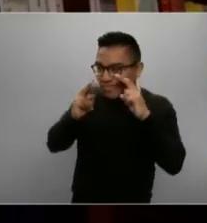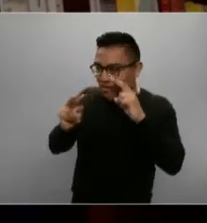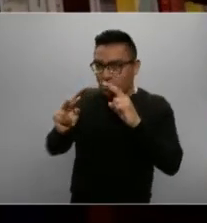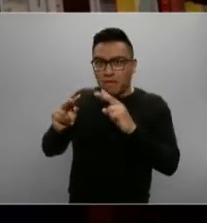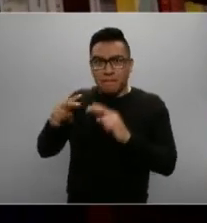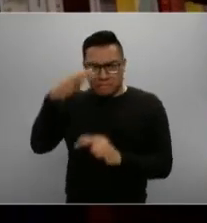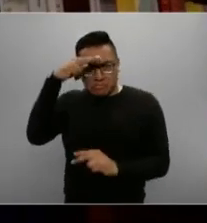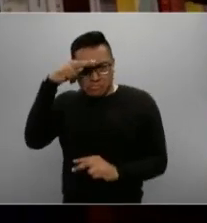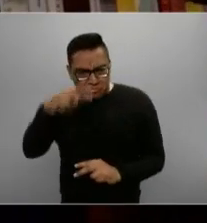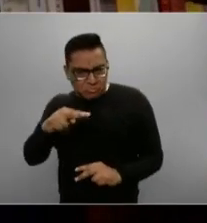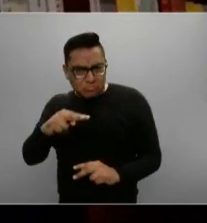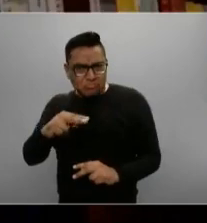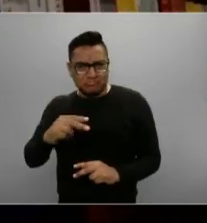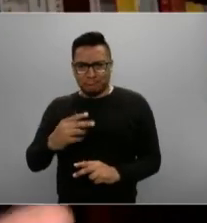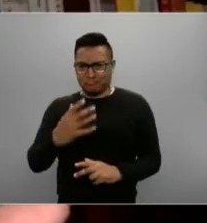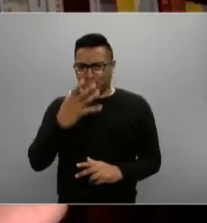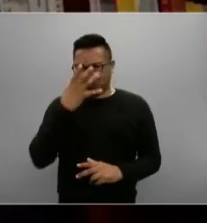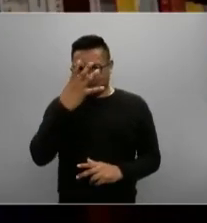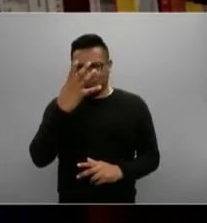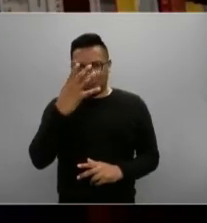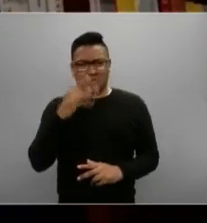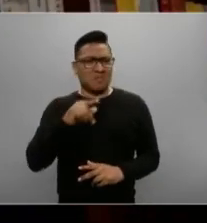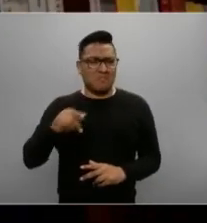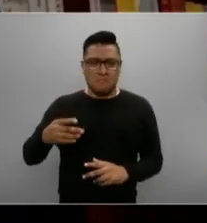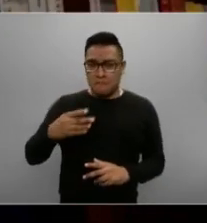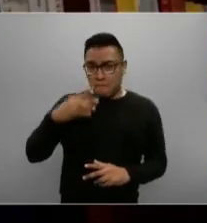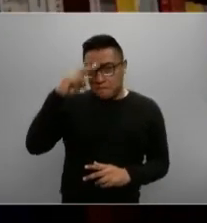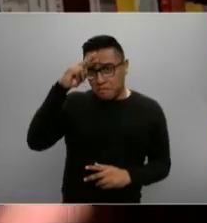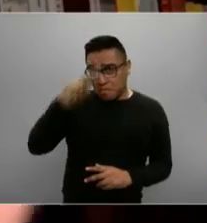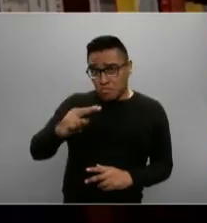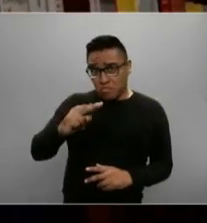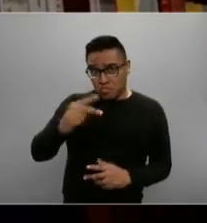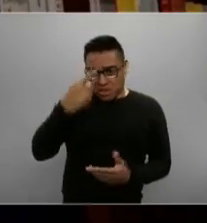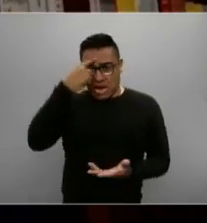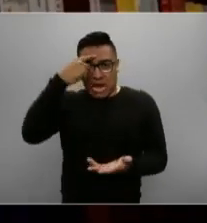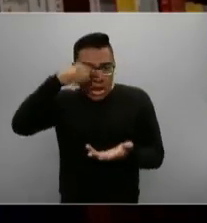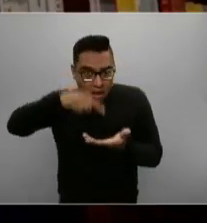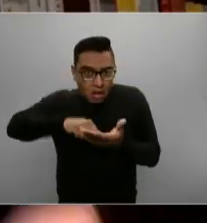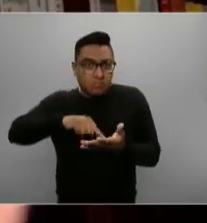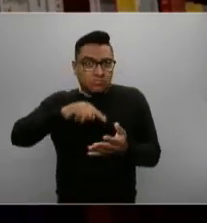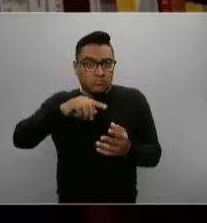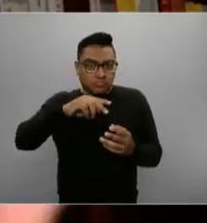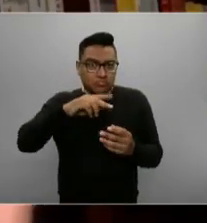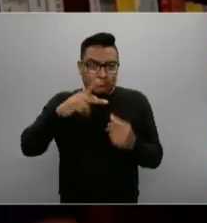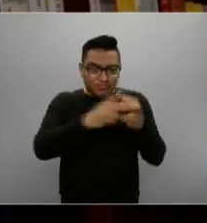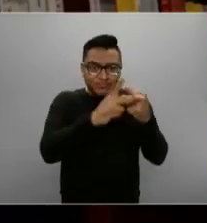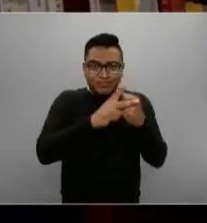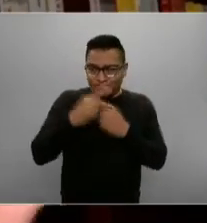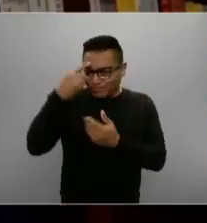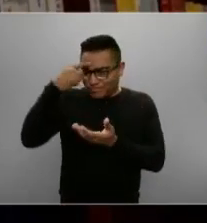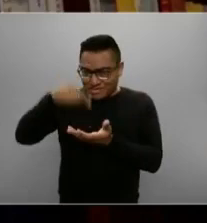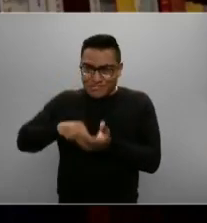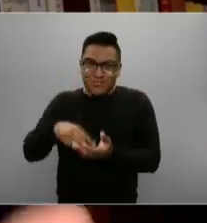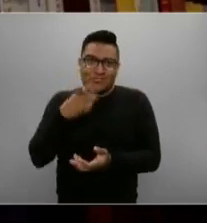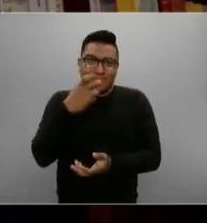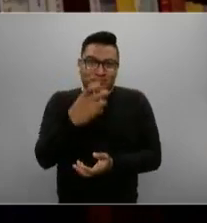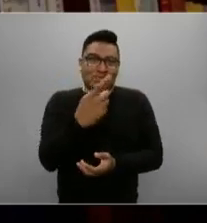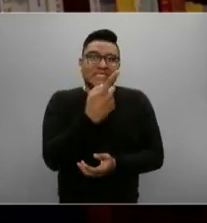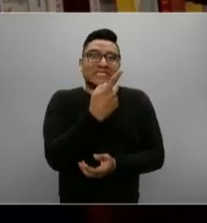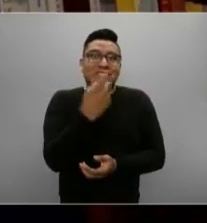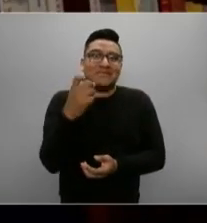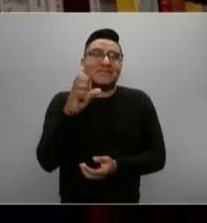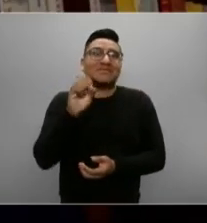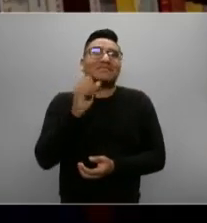México tiene autoridad, México tiene credibilidad, y por eso hay 165 países